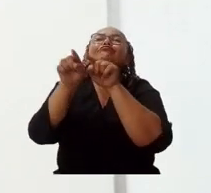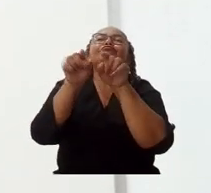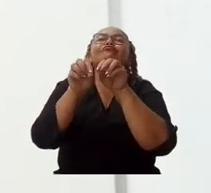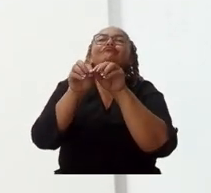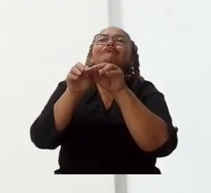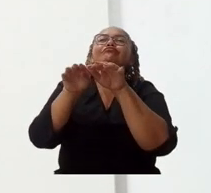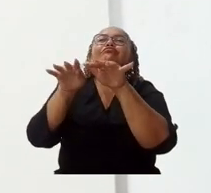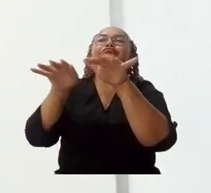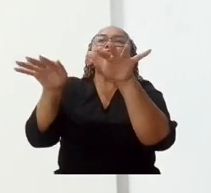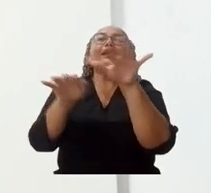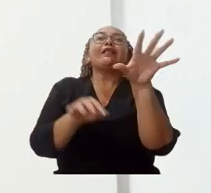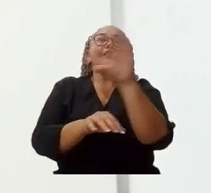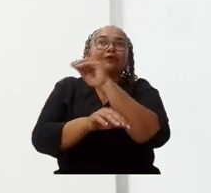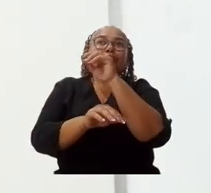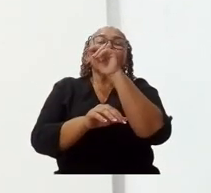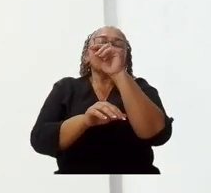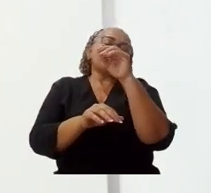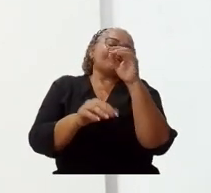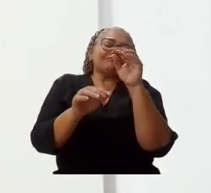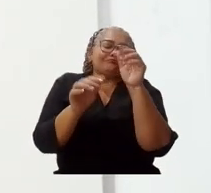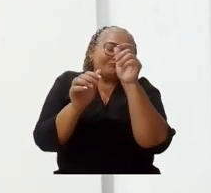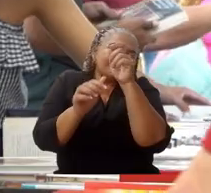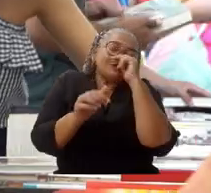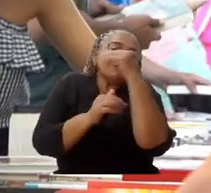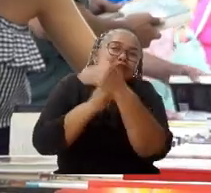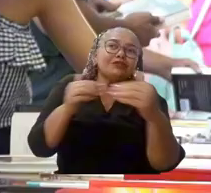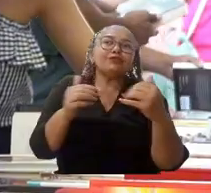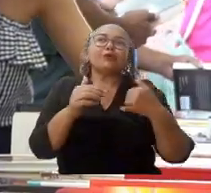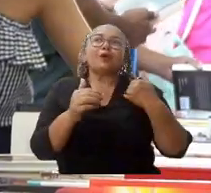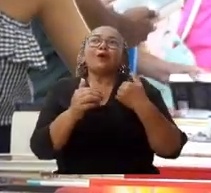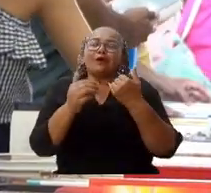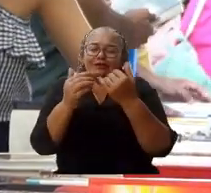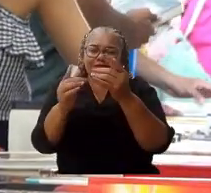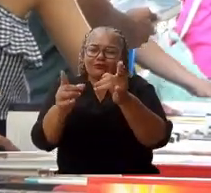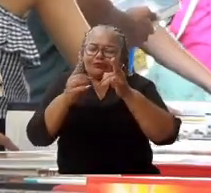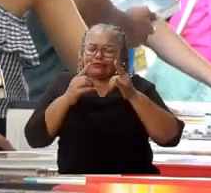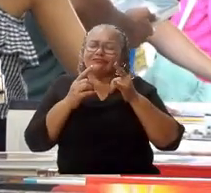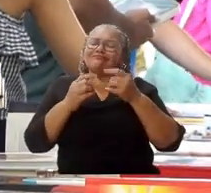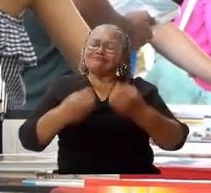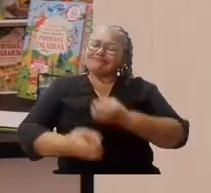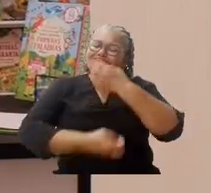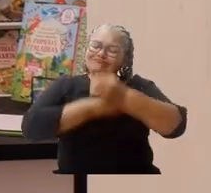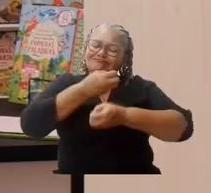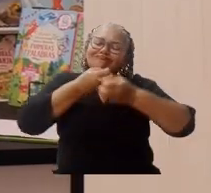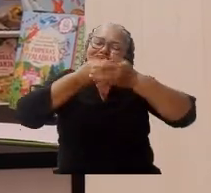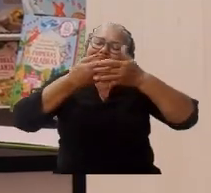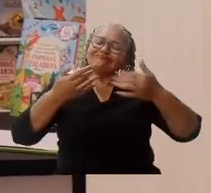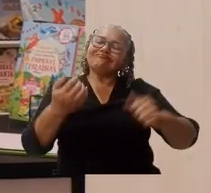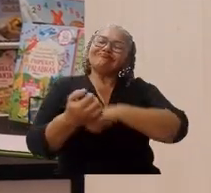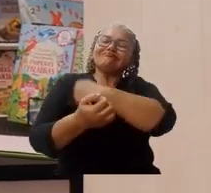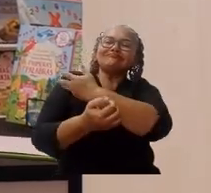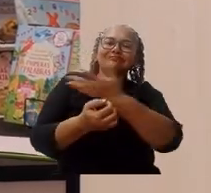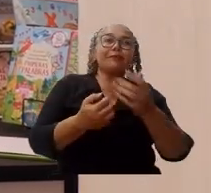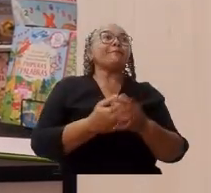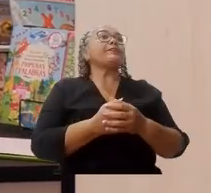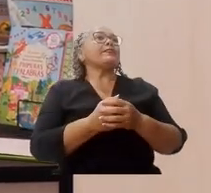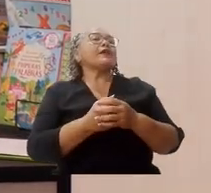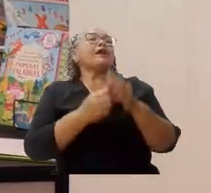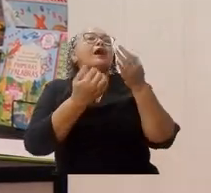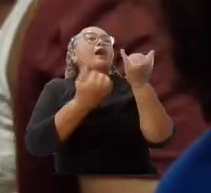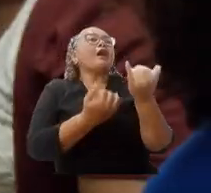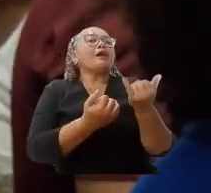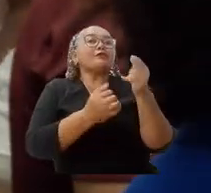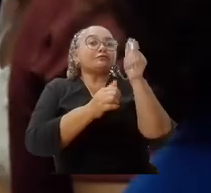a todas las personas, en especial a la juventud, a la niñez, mantener vigente esta pasión literaria. Los asistentes también ya